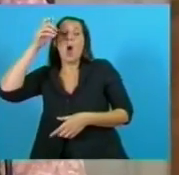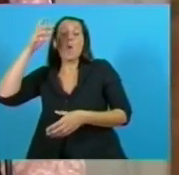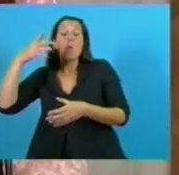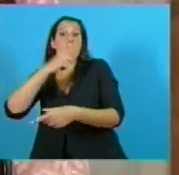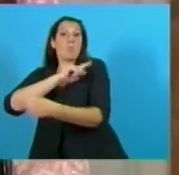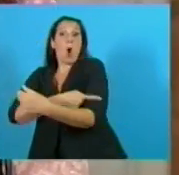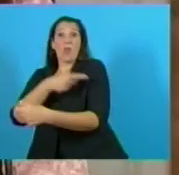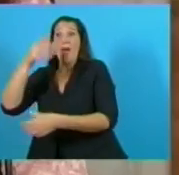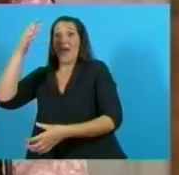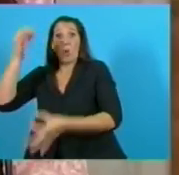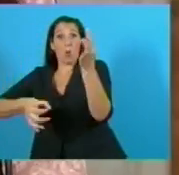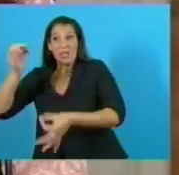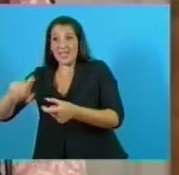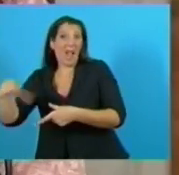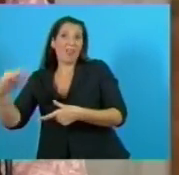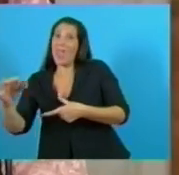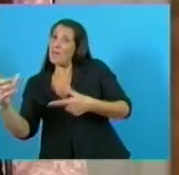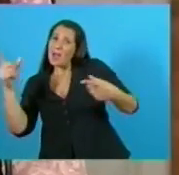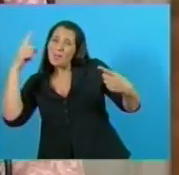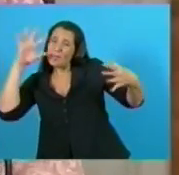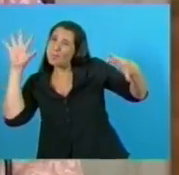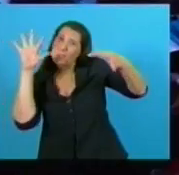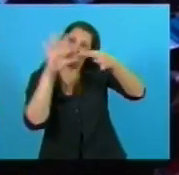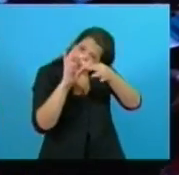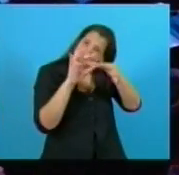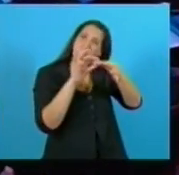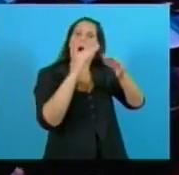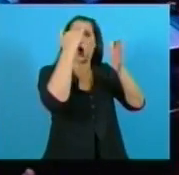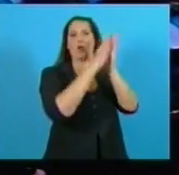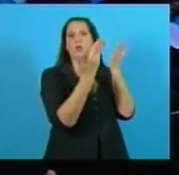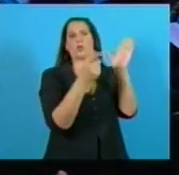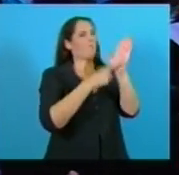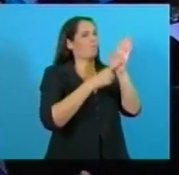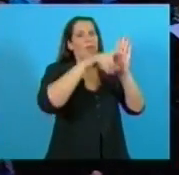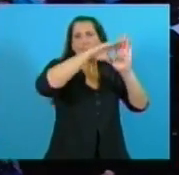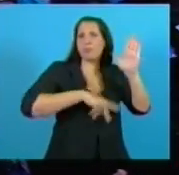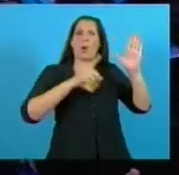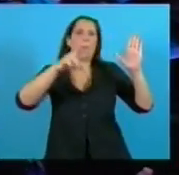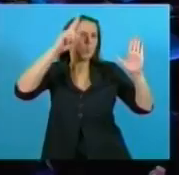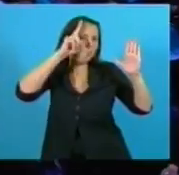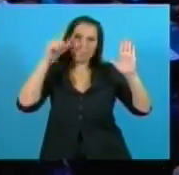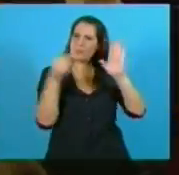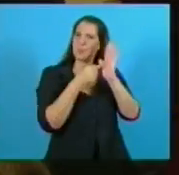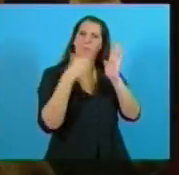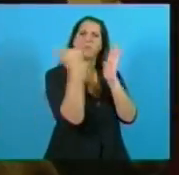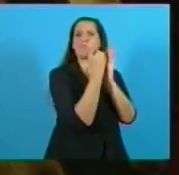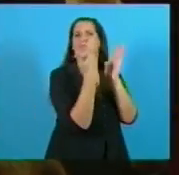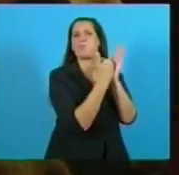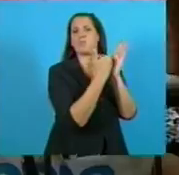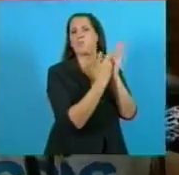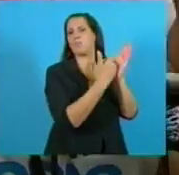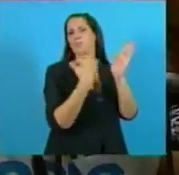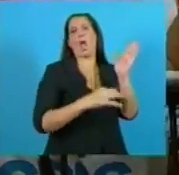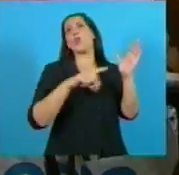es de la Constitución, de las leyes, de los códigos de forma y de los códigos de fondo. No se puede ser